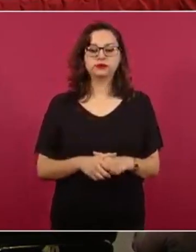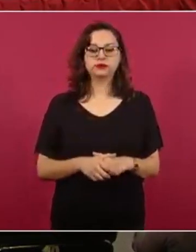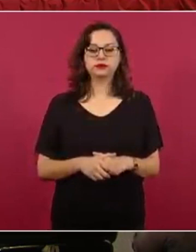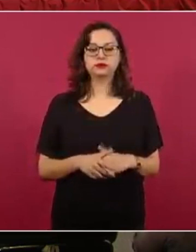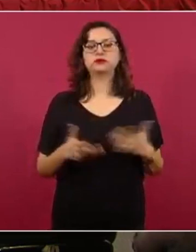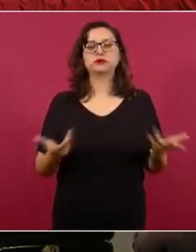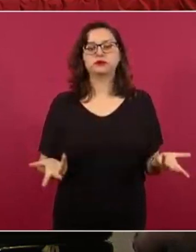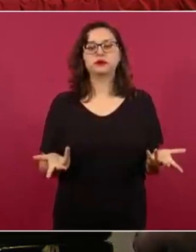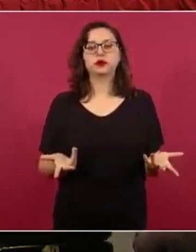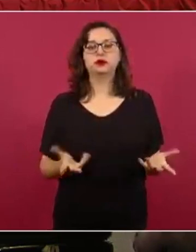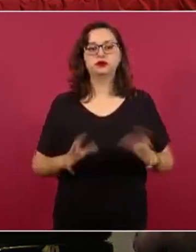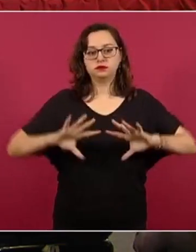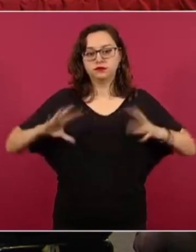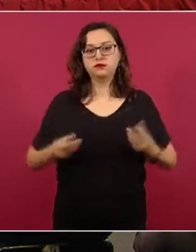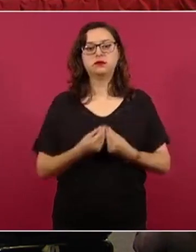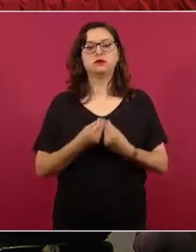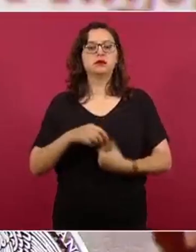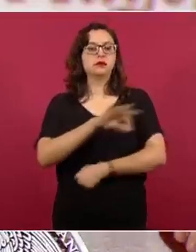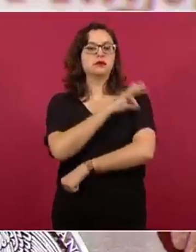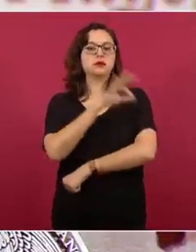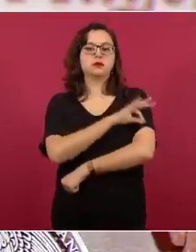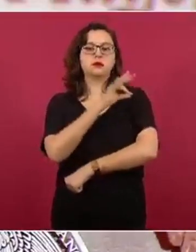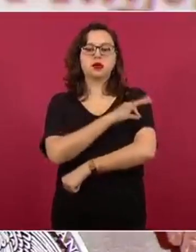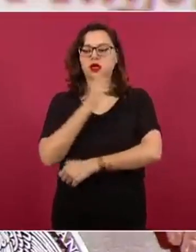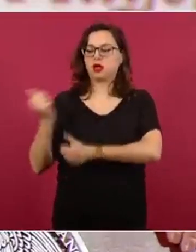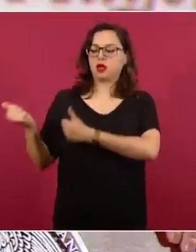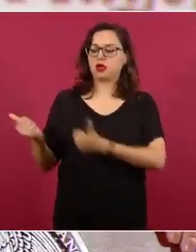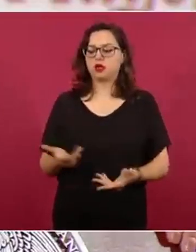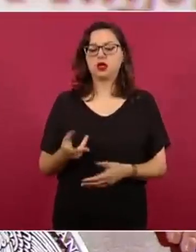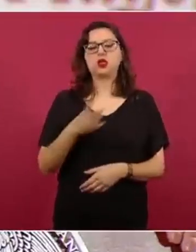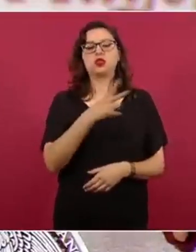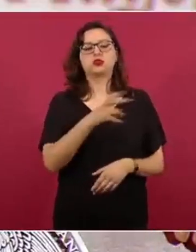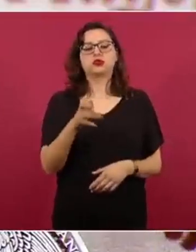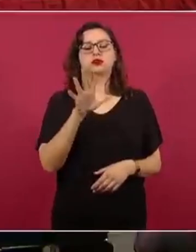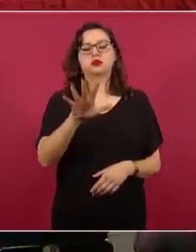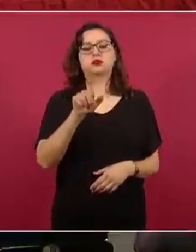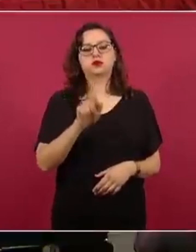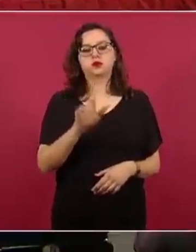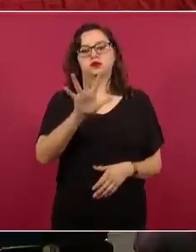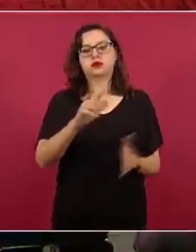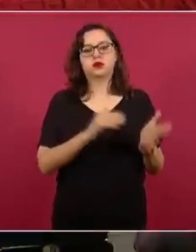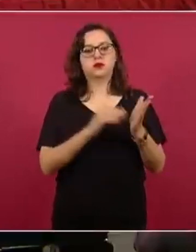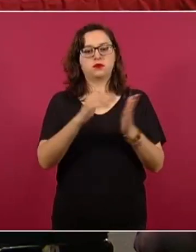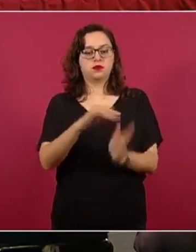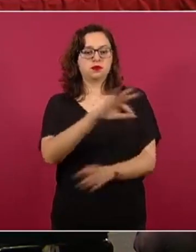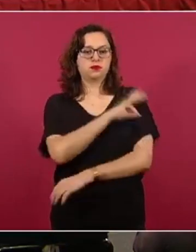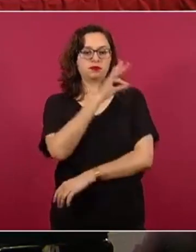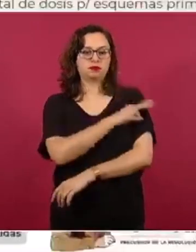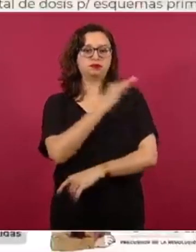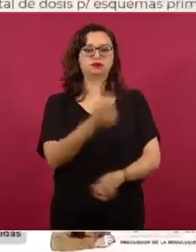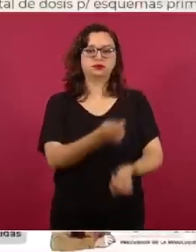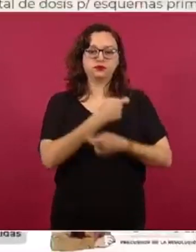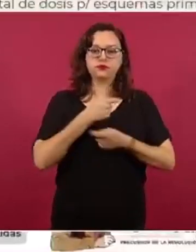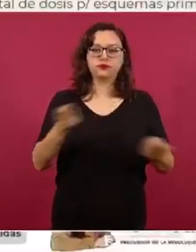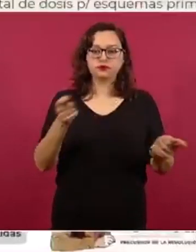la cantidad de vacunas que hemos administrado. En México, son 205.5 millones de dosis, de las